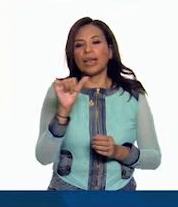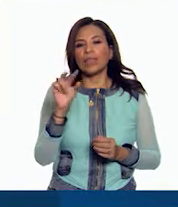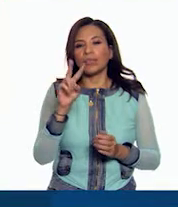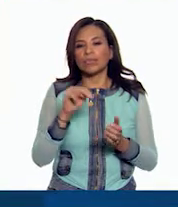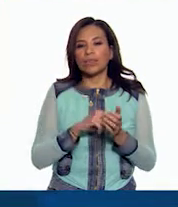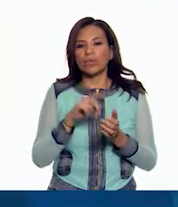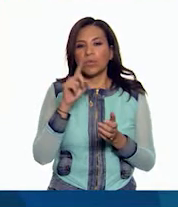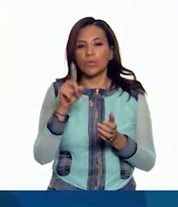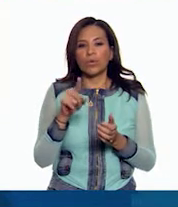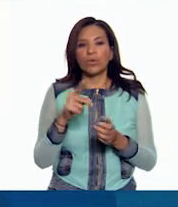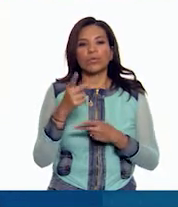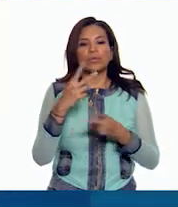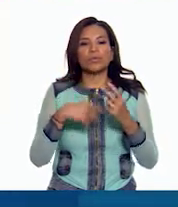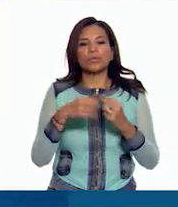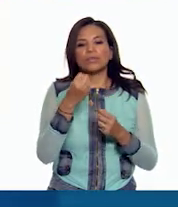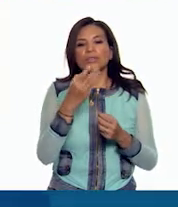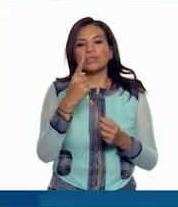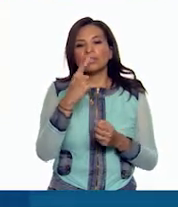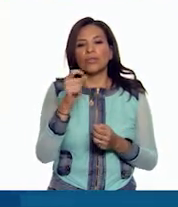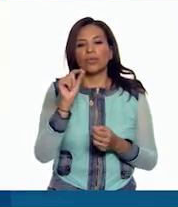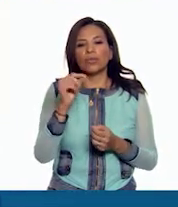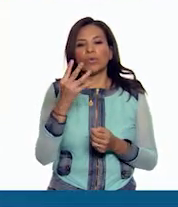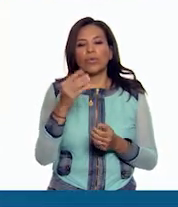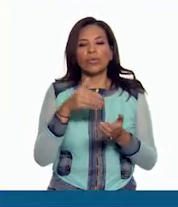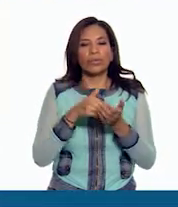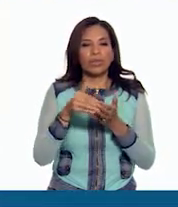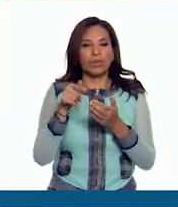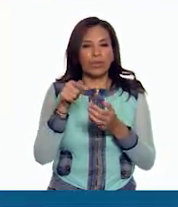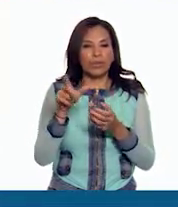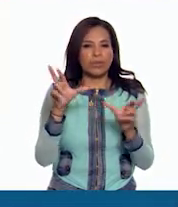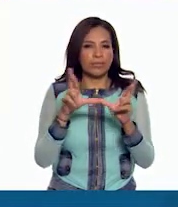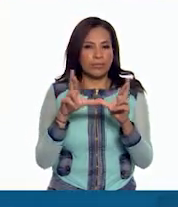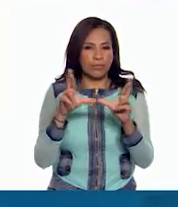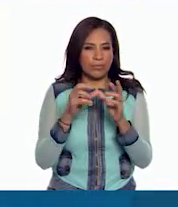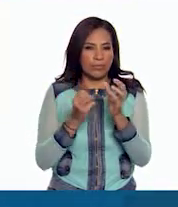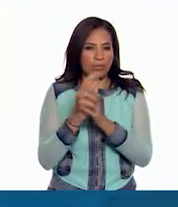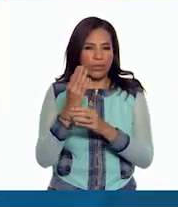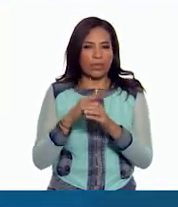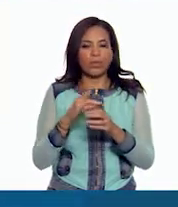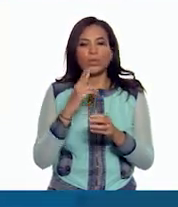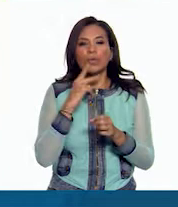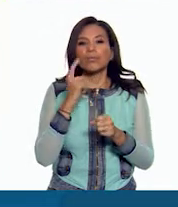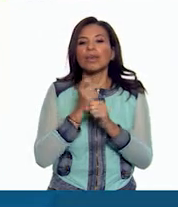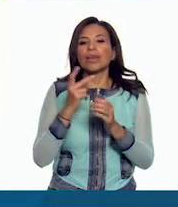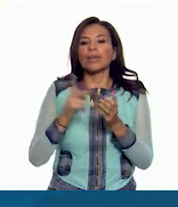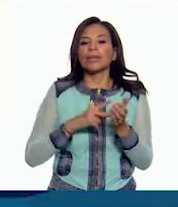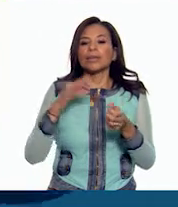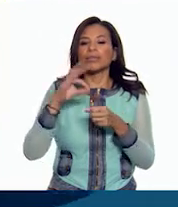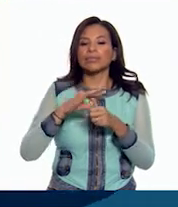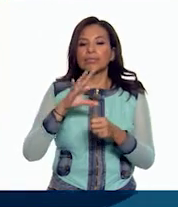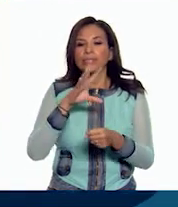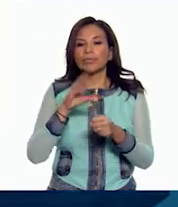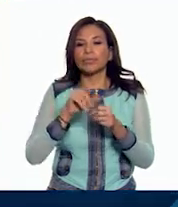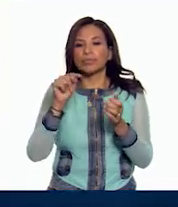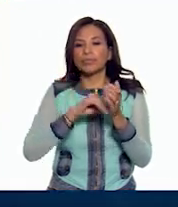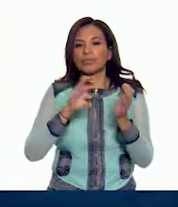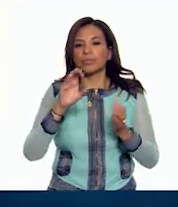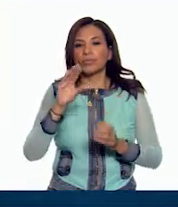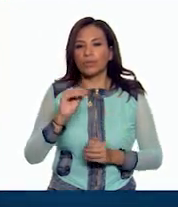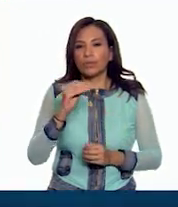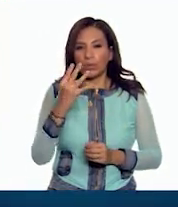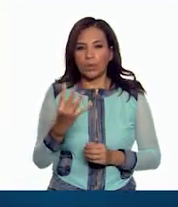2001, se produjeron 100.4 millones de credenciales y se utilizó por primera vez en las elecciones generales de